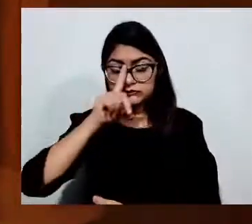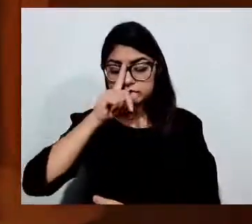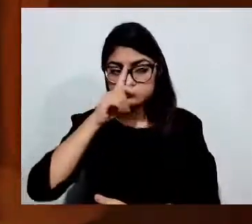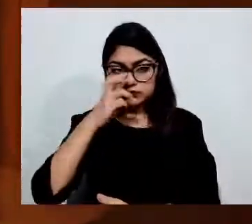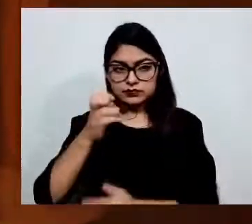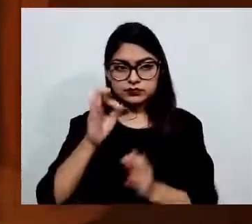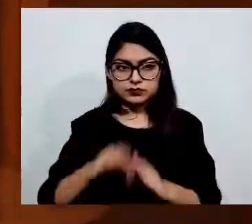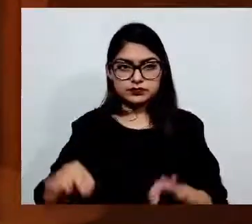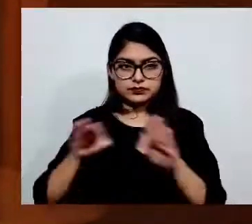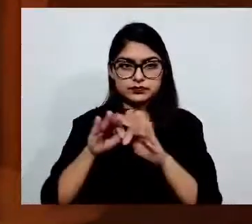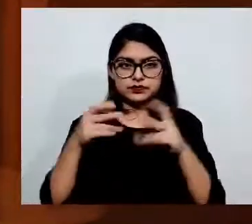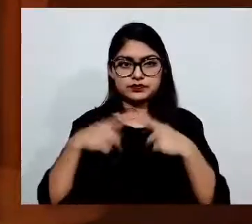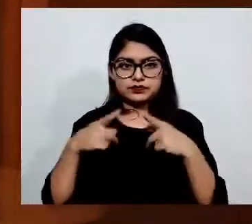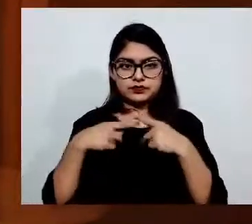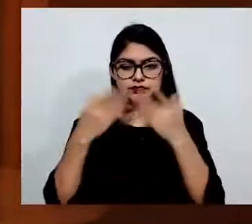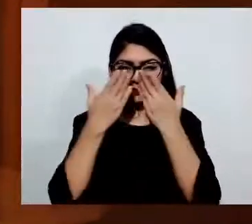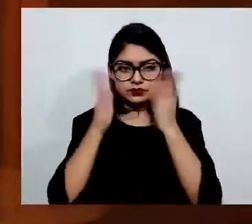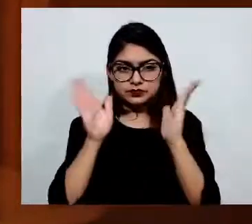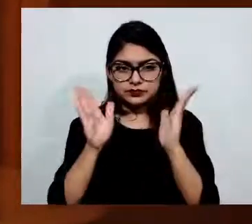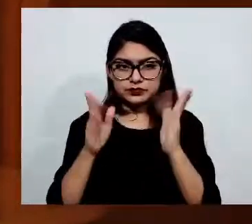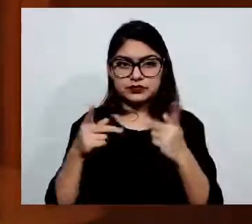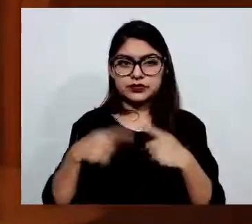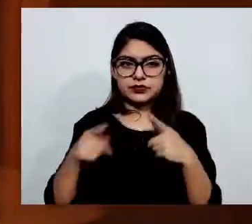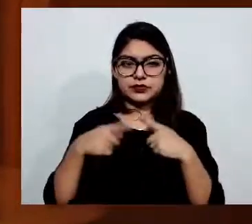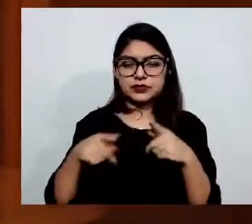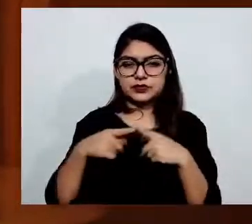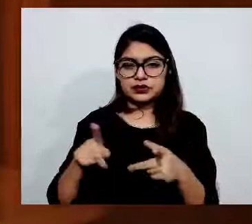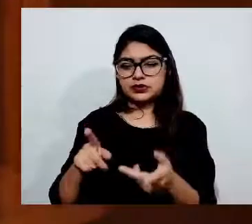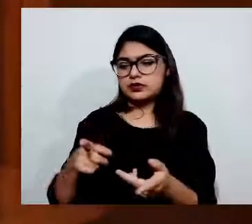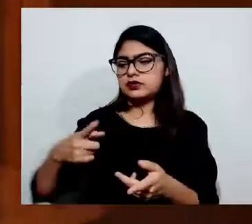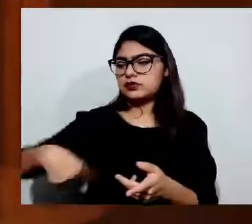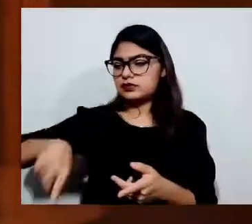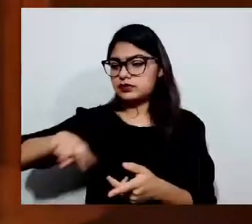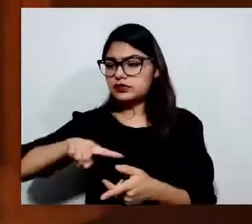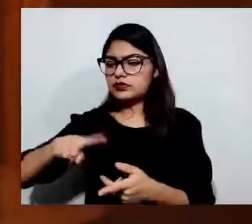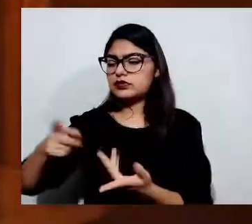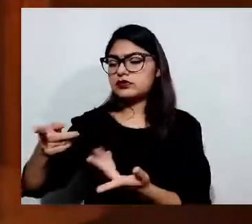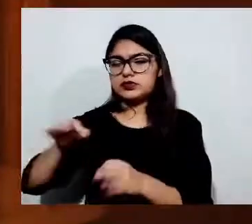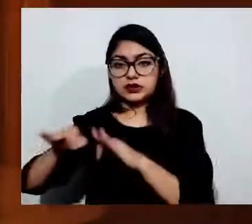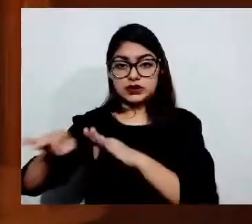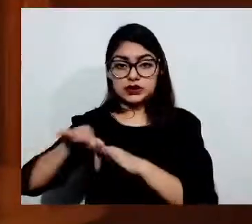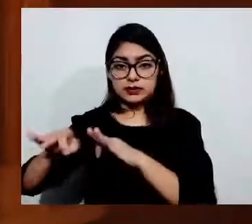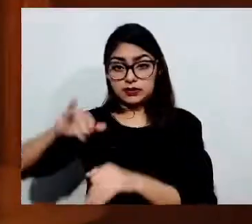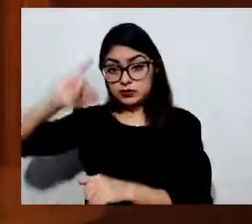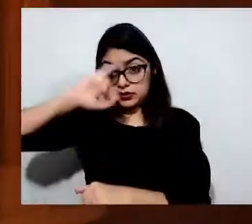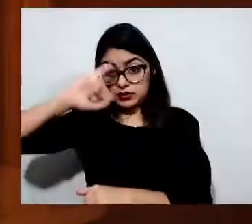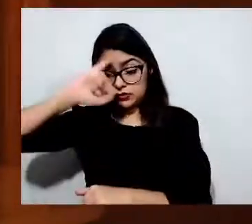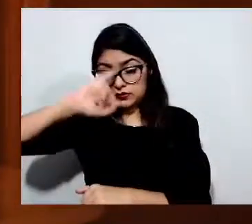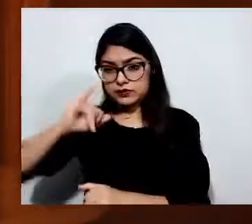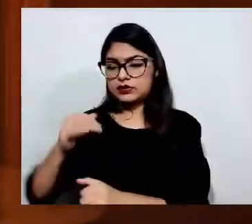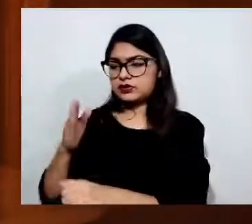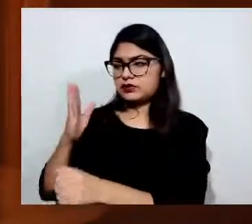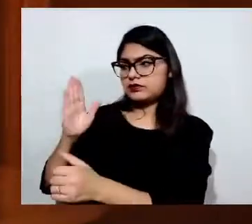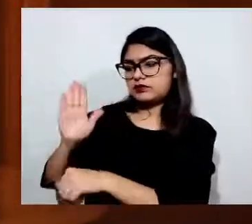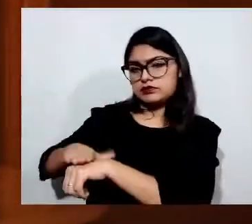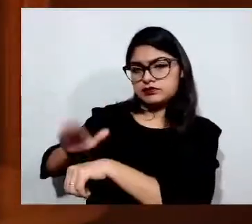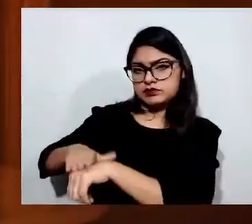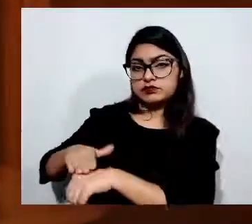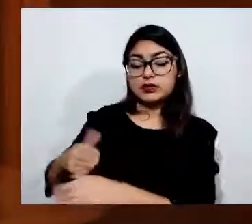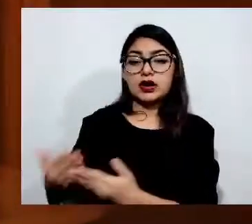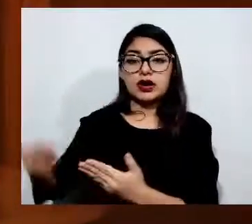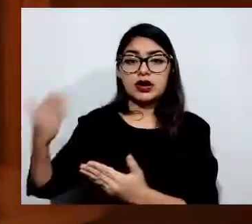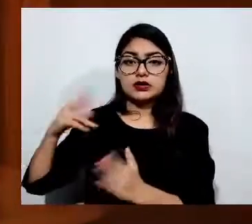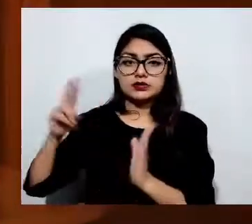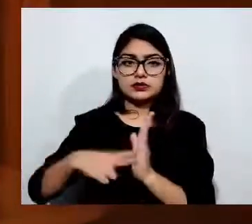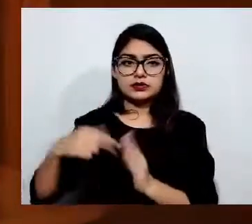Es importante recordar que en el año 2019, la Suprema Corte de Justicia de la Nación determinó que es